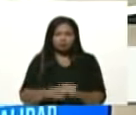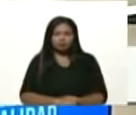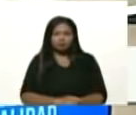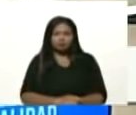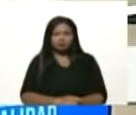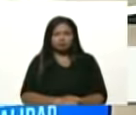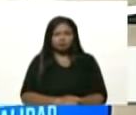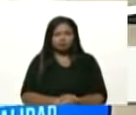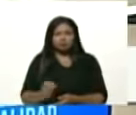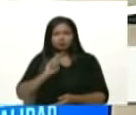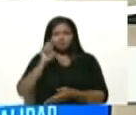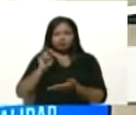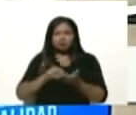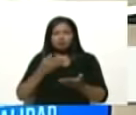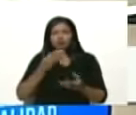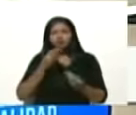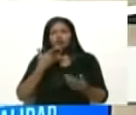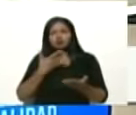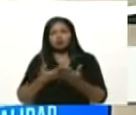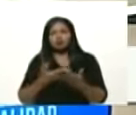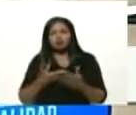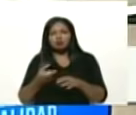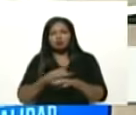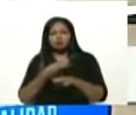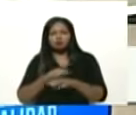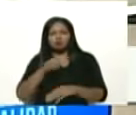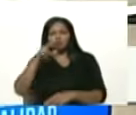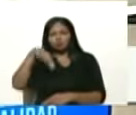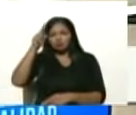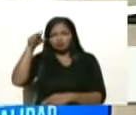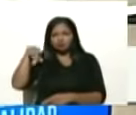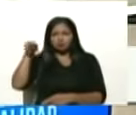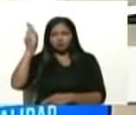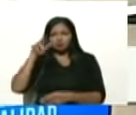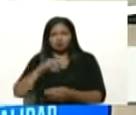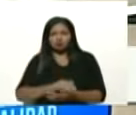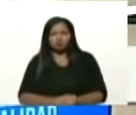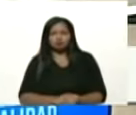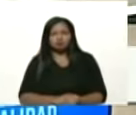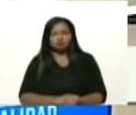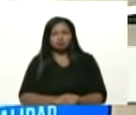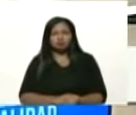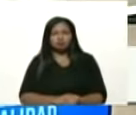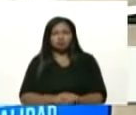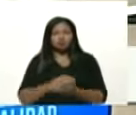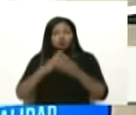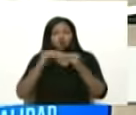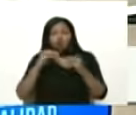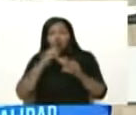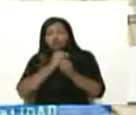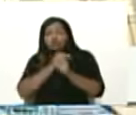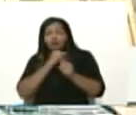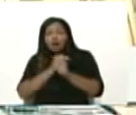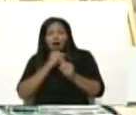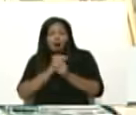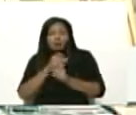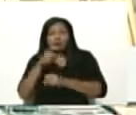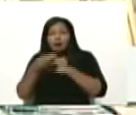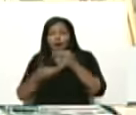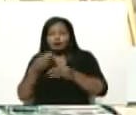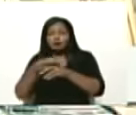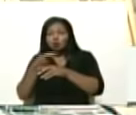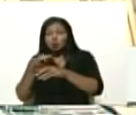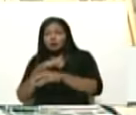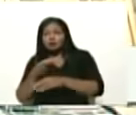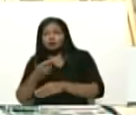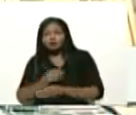nacional. Agradezco al gobierno de Noruega todo el trabajo dan dan